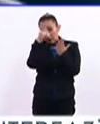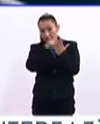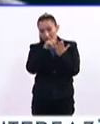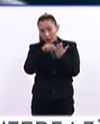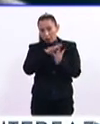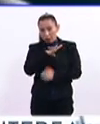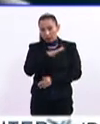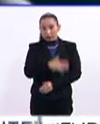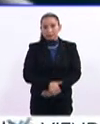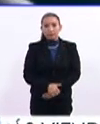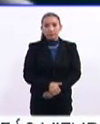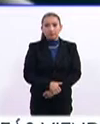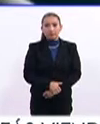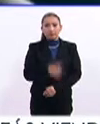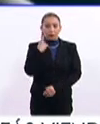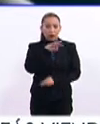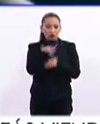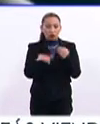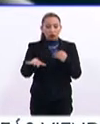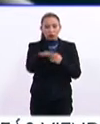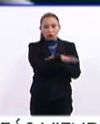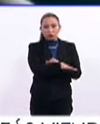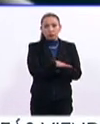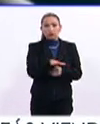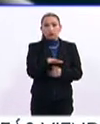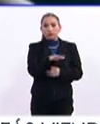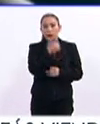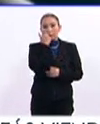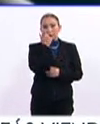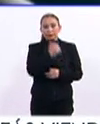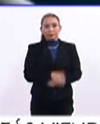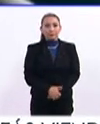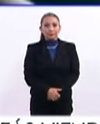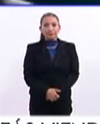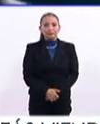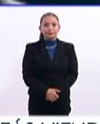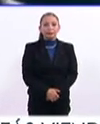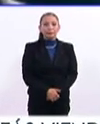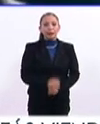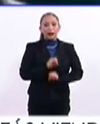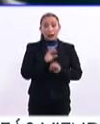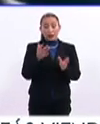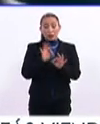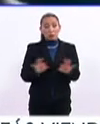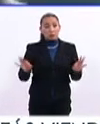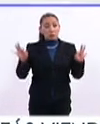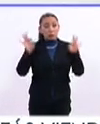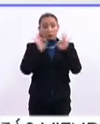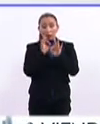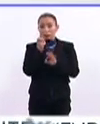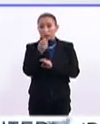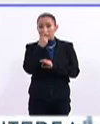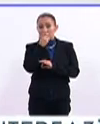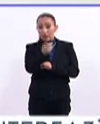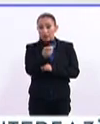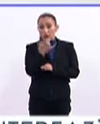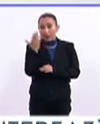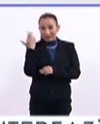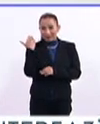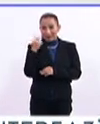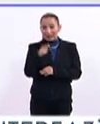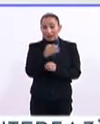ahí emanan con todos nuestros alumnos. Claro, doctora, pues importantísimo esto que señala.